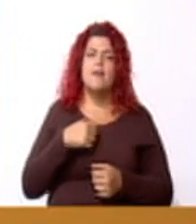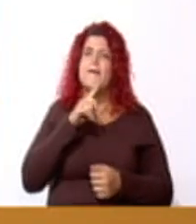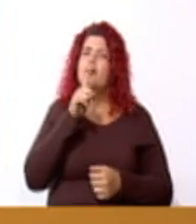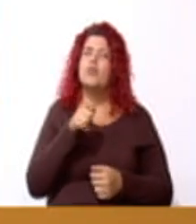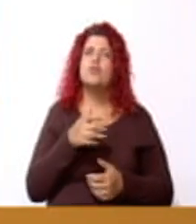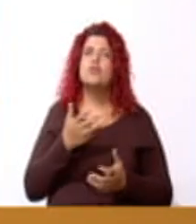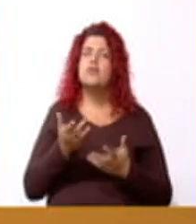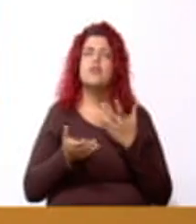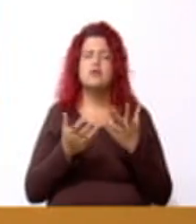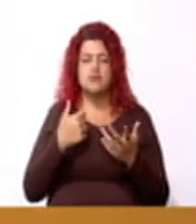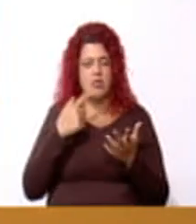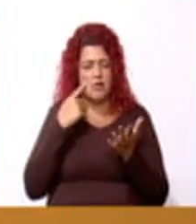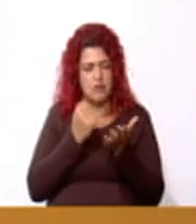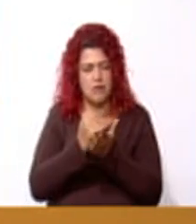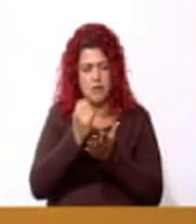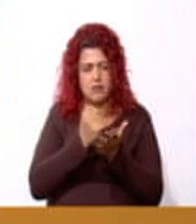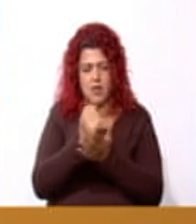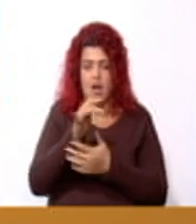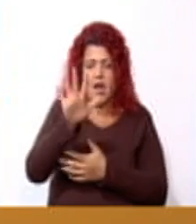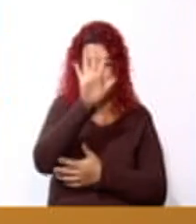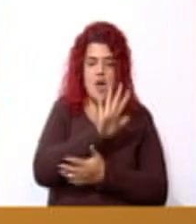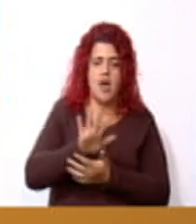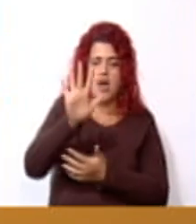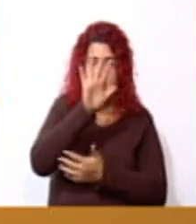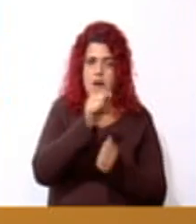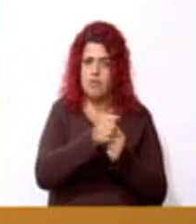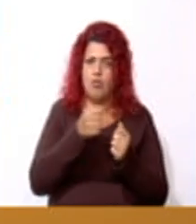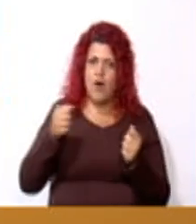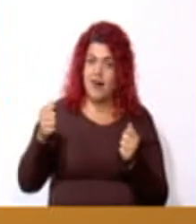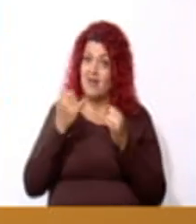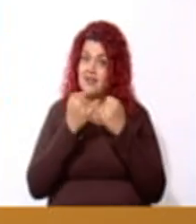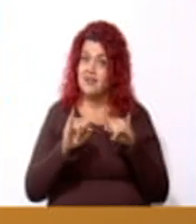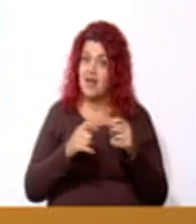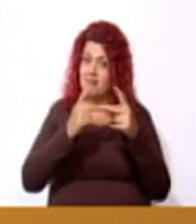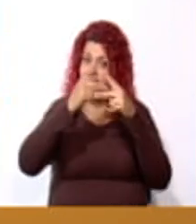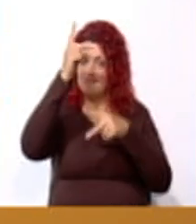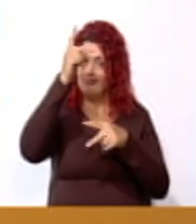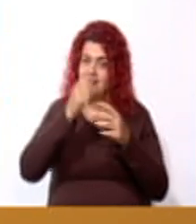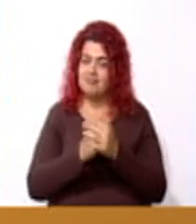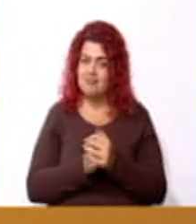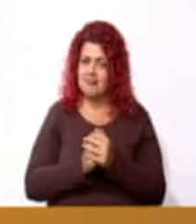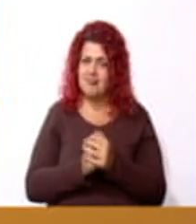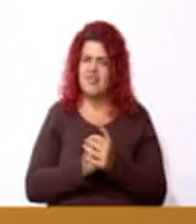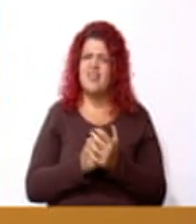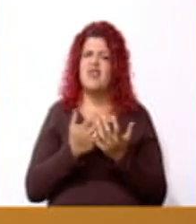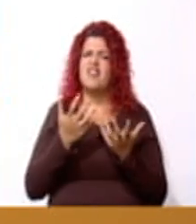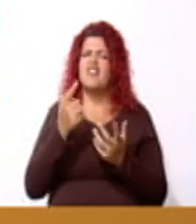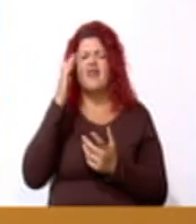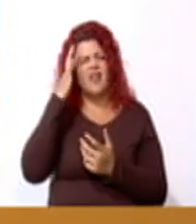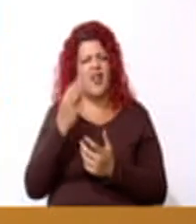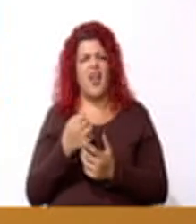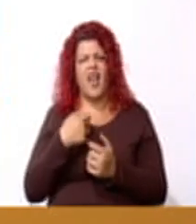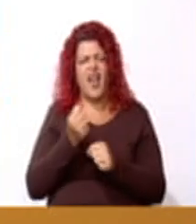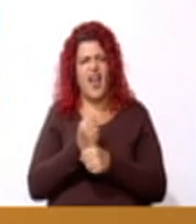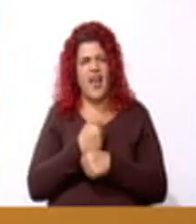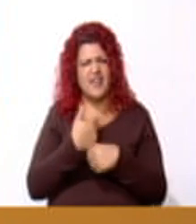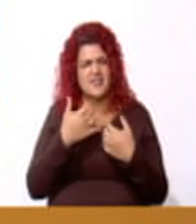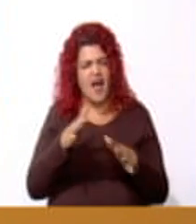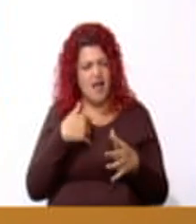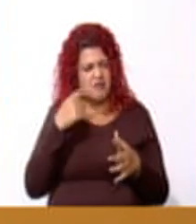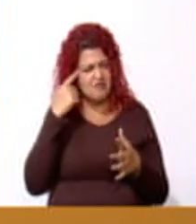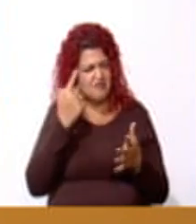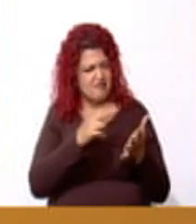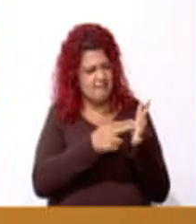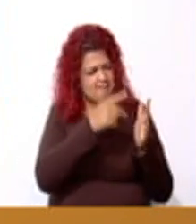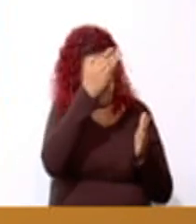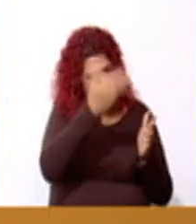era averiguar el área de la puerta sin ese vidrio. ¿Qué creen que podemos hacer ahora que ya conocemos el